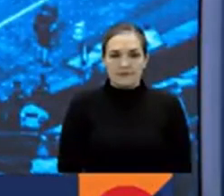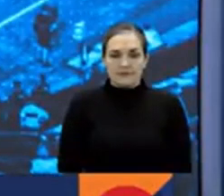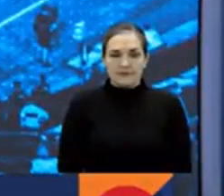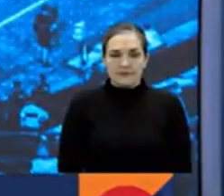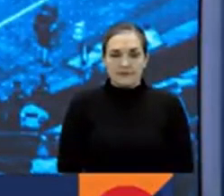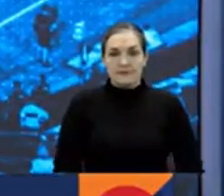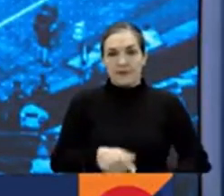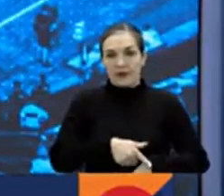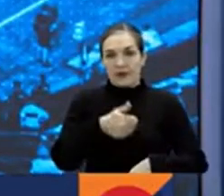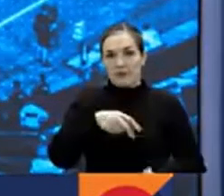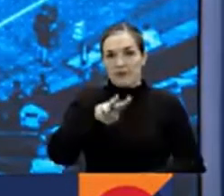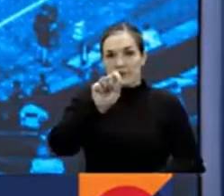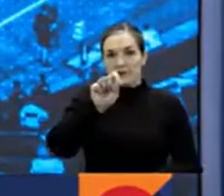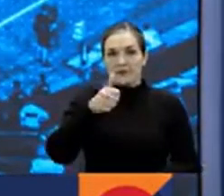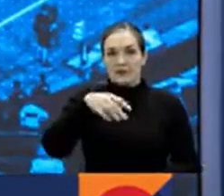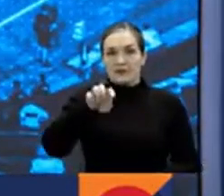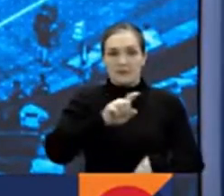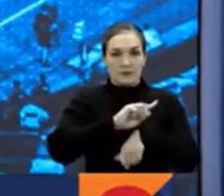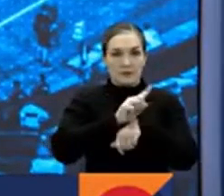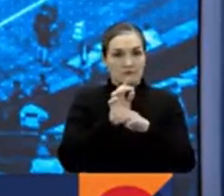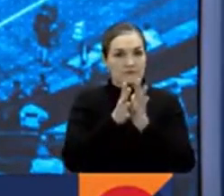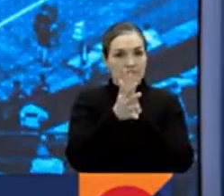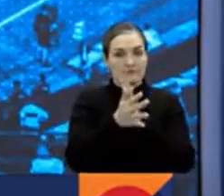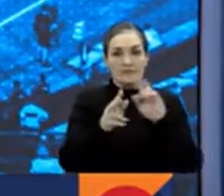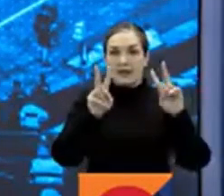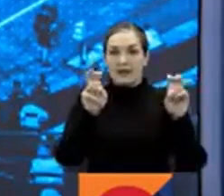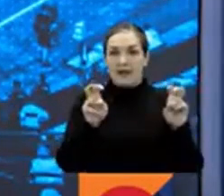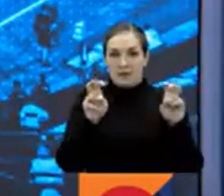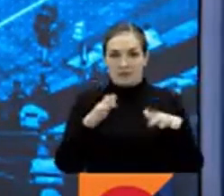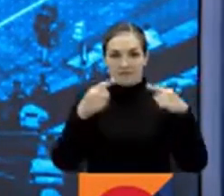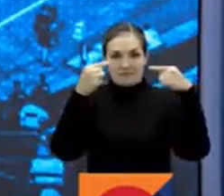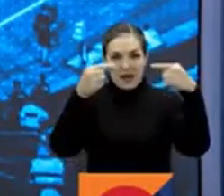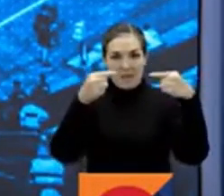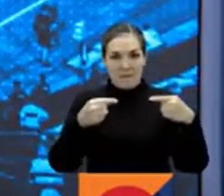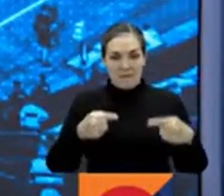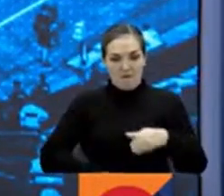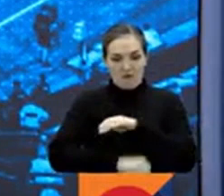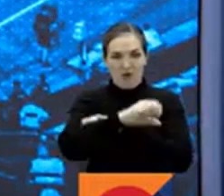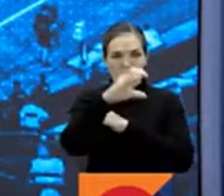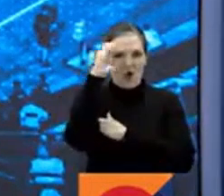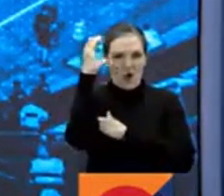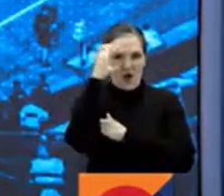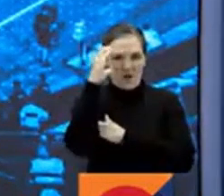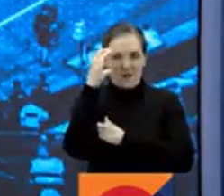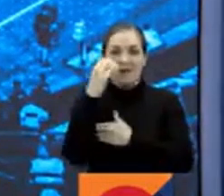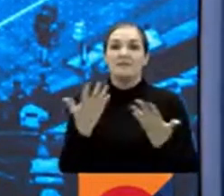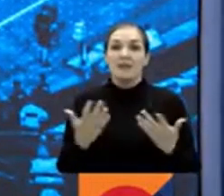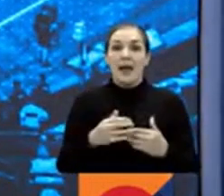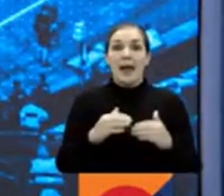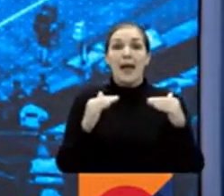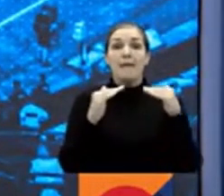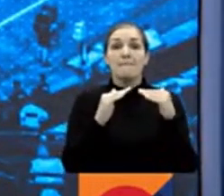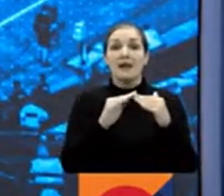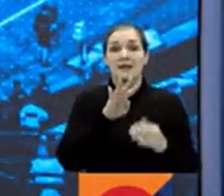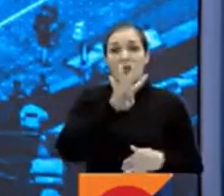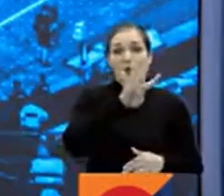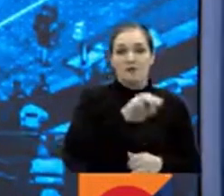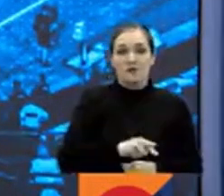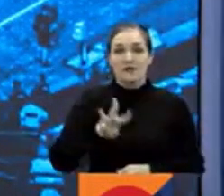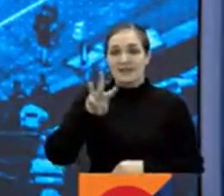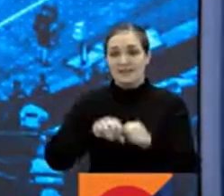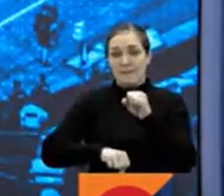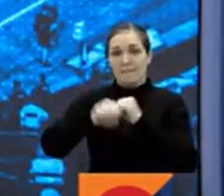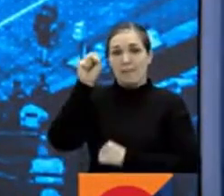12 y 19 minutos, hablemos de la jornada de clásicos del fútbol colombiano. Marcha con cuatro empates, tres victorias locales